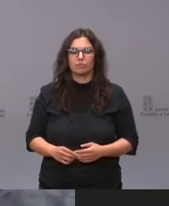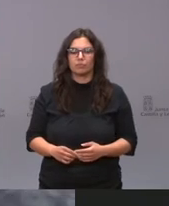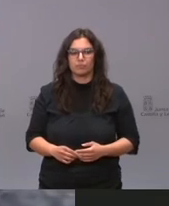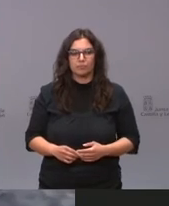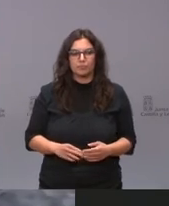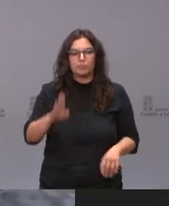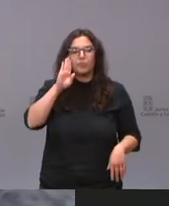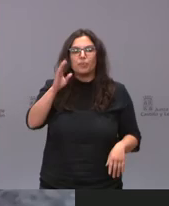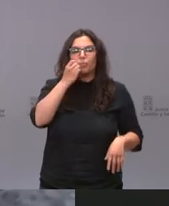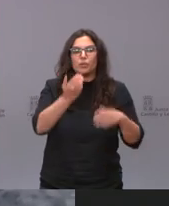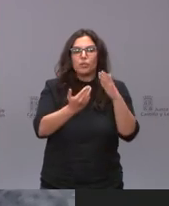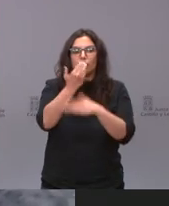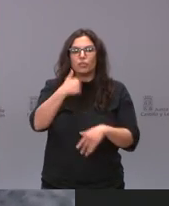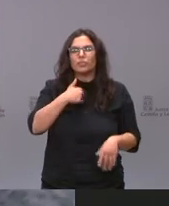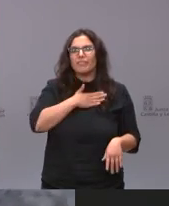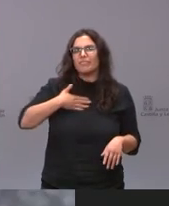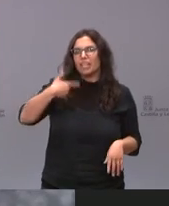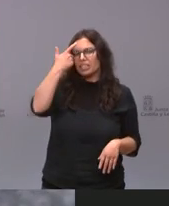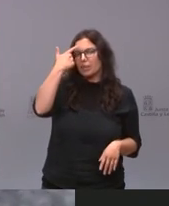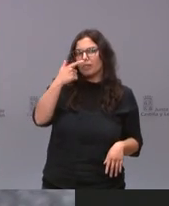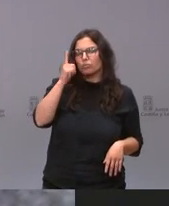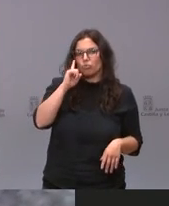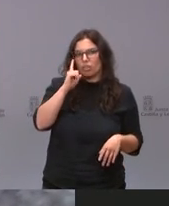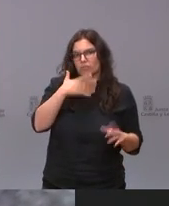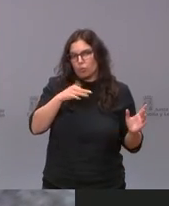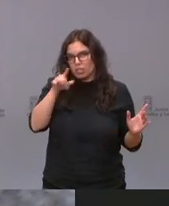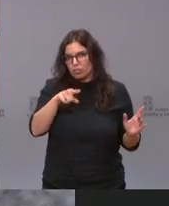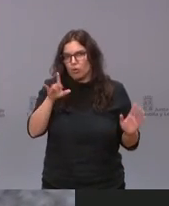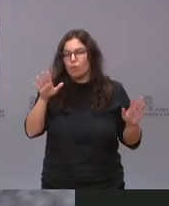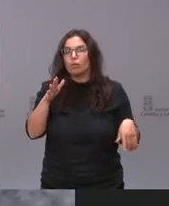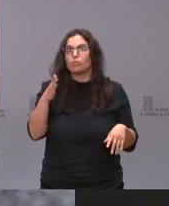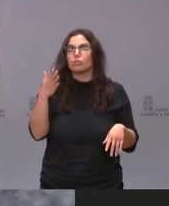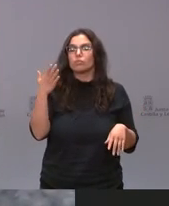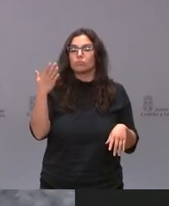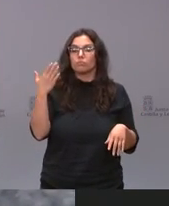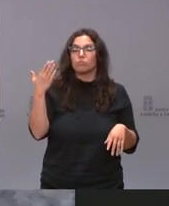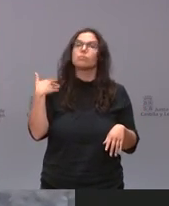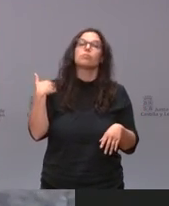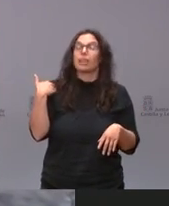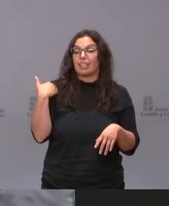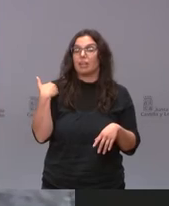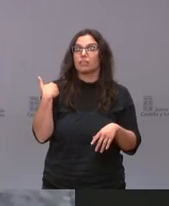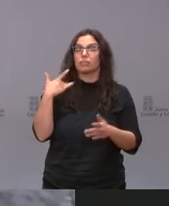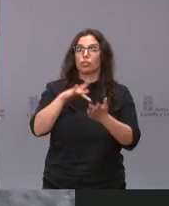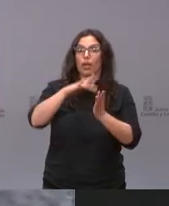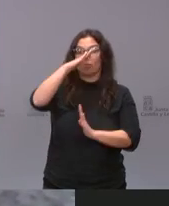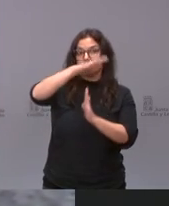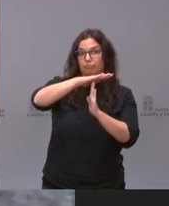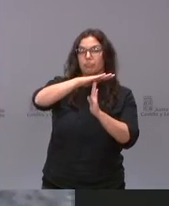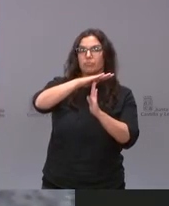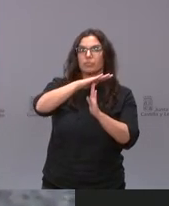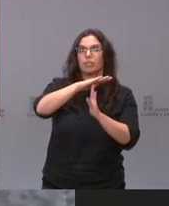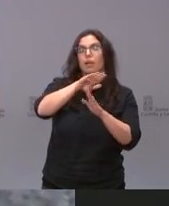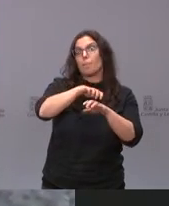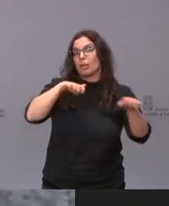hola buenos días yo quería saber no sé si es posible ayer cuando se suspendió la vacunación la mayoría de las personas que estaban convocadas eran